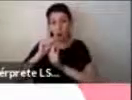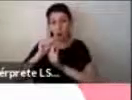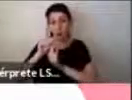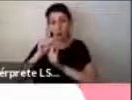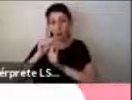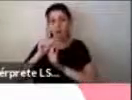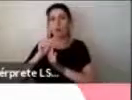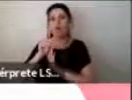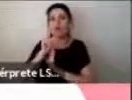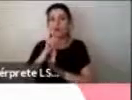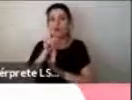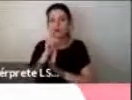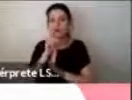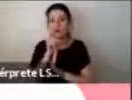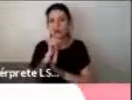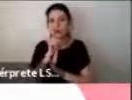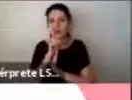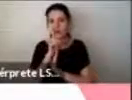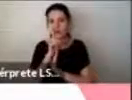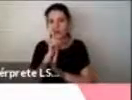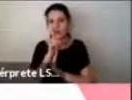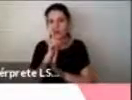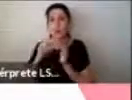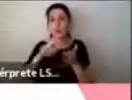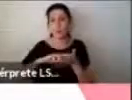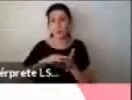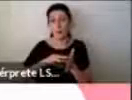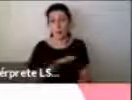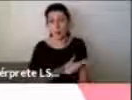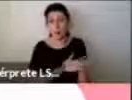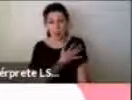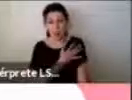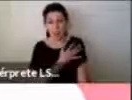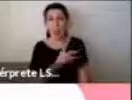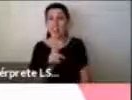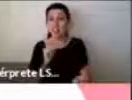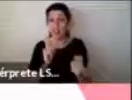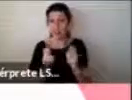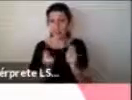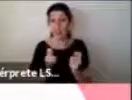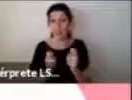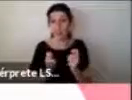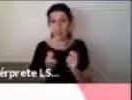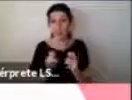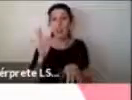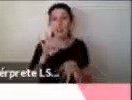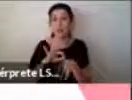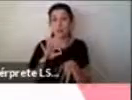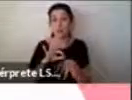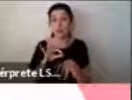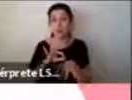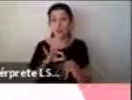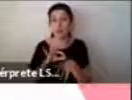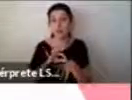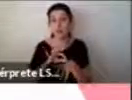significativamente más dificultades emocionales y mayor riesgo de tener patologías asociadas a